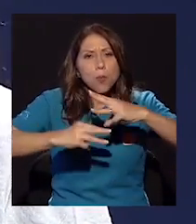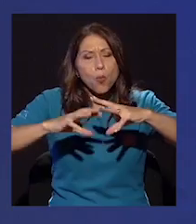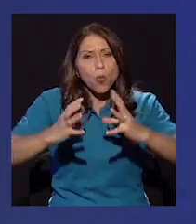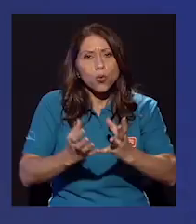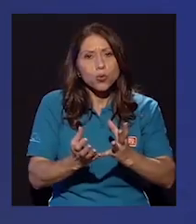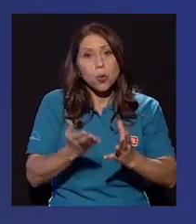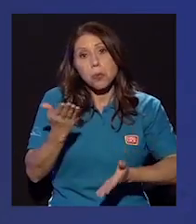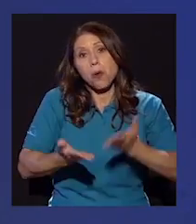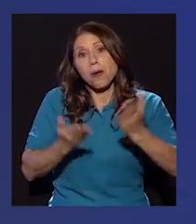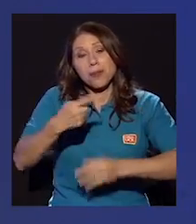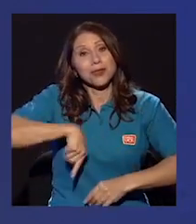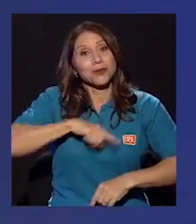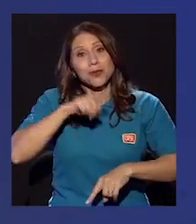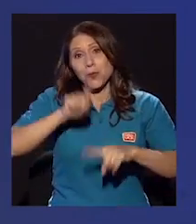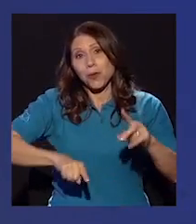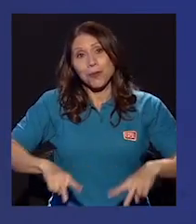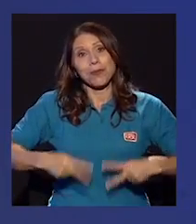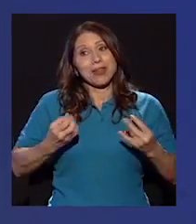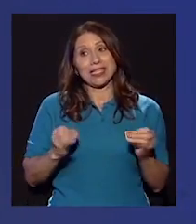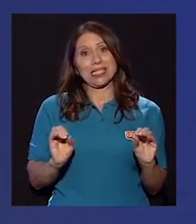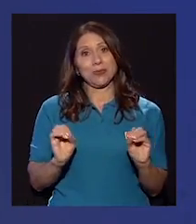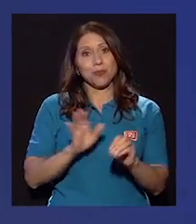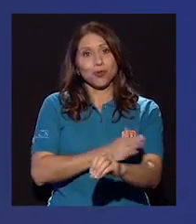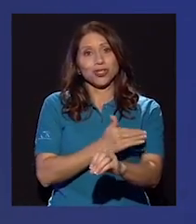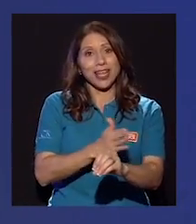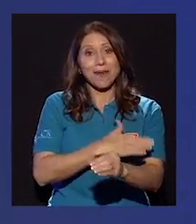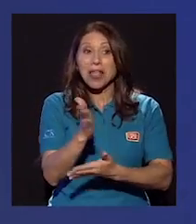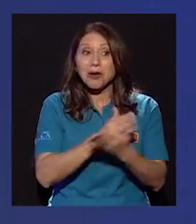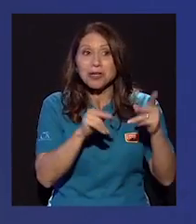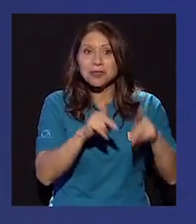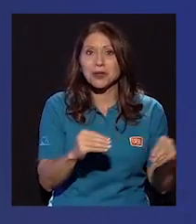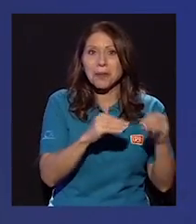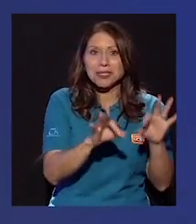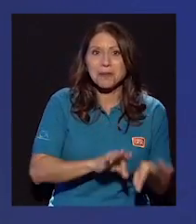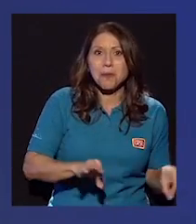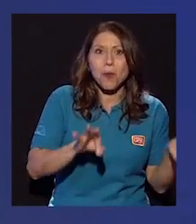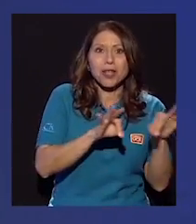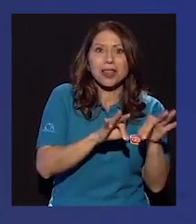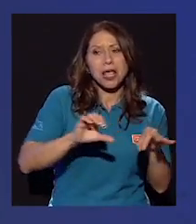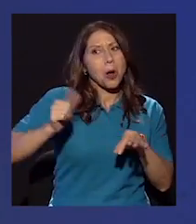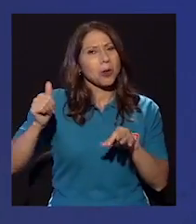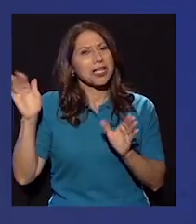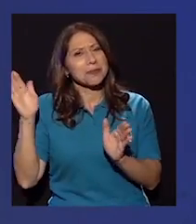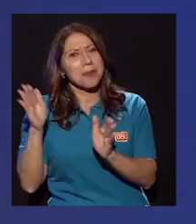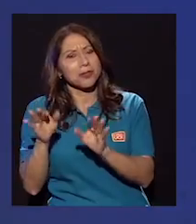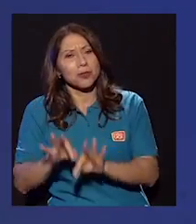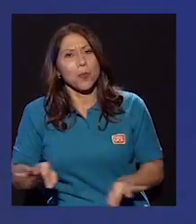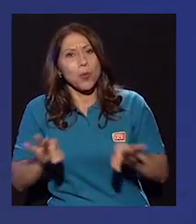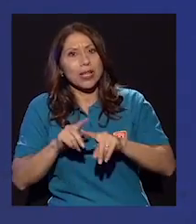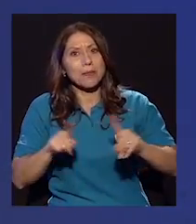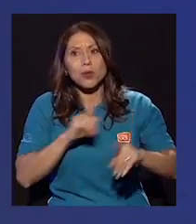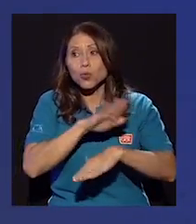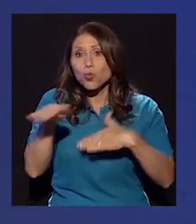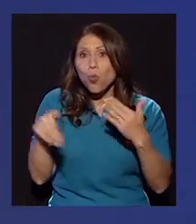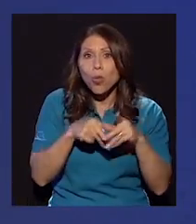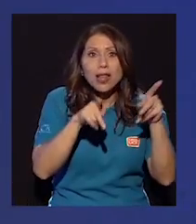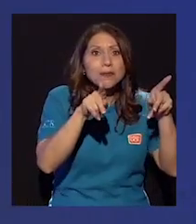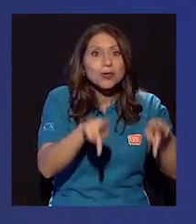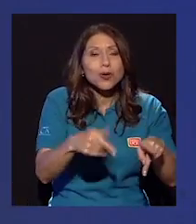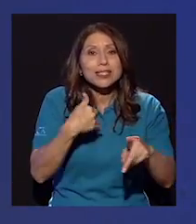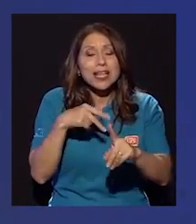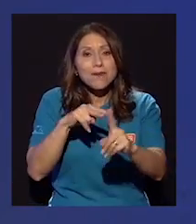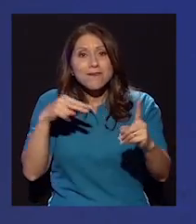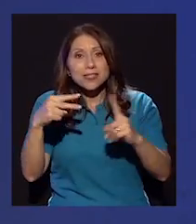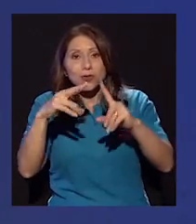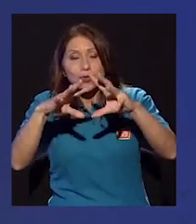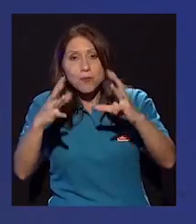por eso no podemos vivir sin música. Para alguna gente es más importante que para otra, pero más o menos todo el mundo lleva consigo una manera de ver el mundo